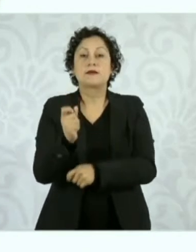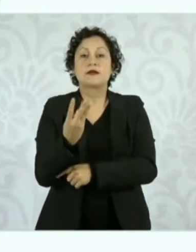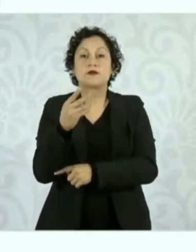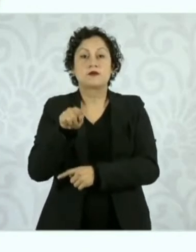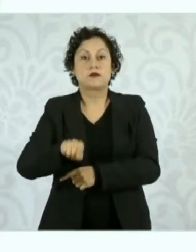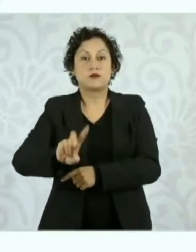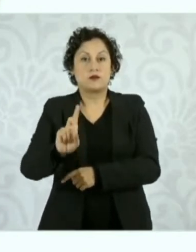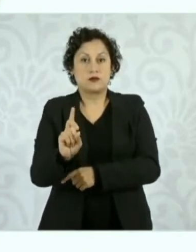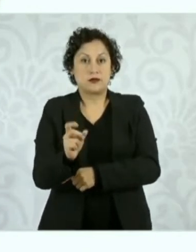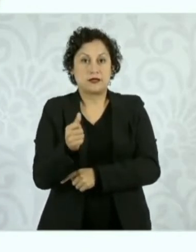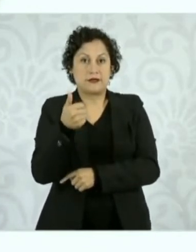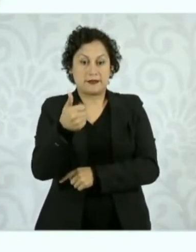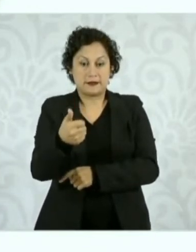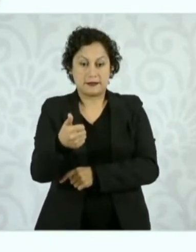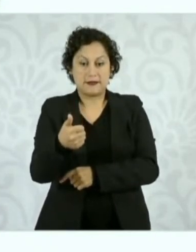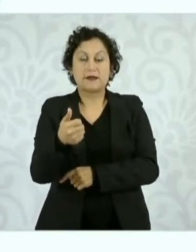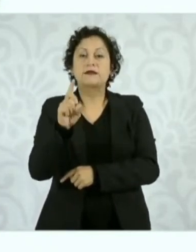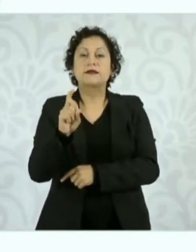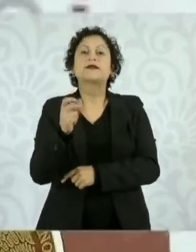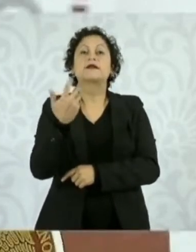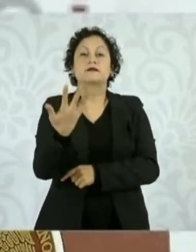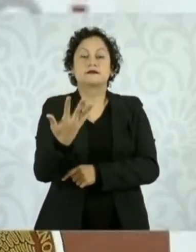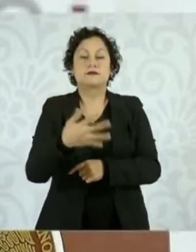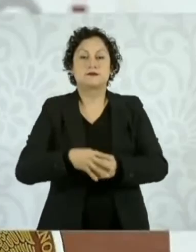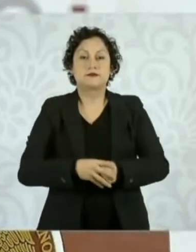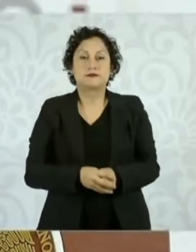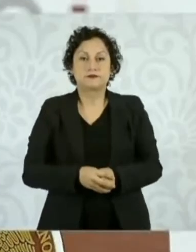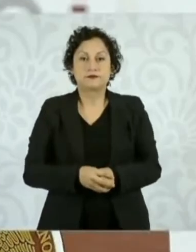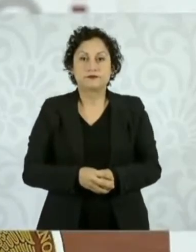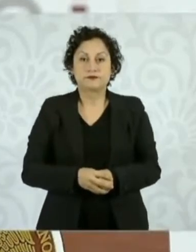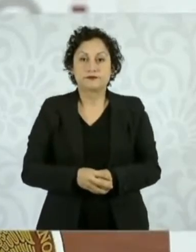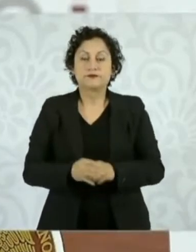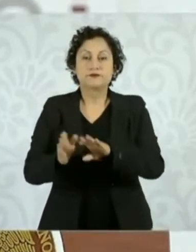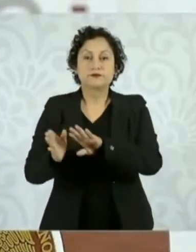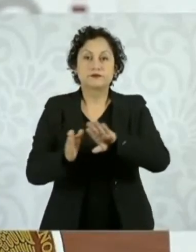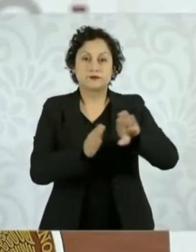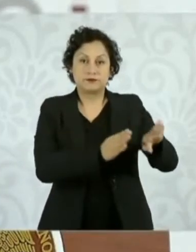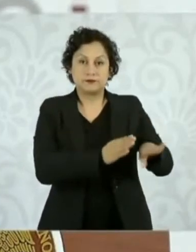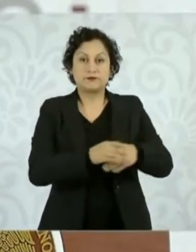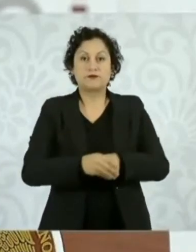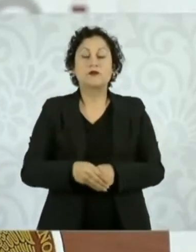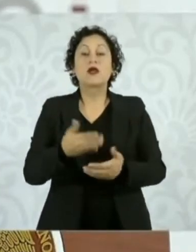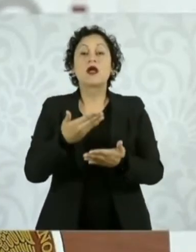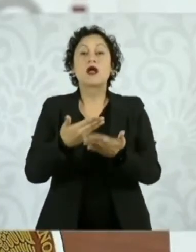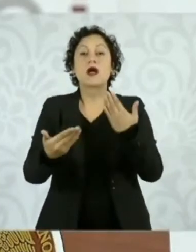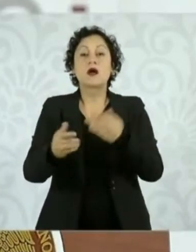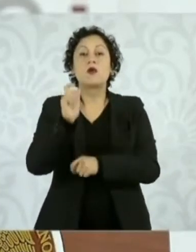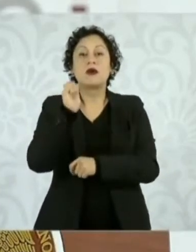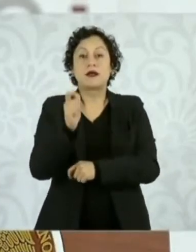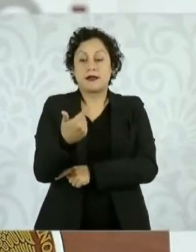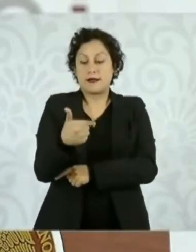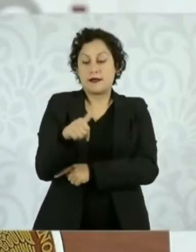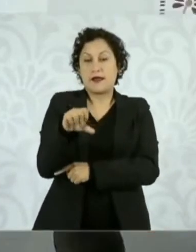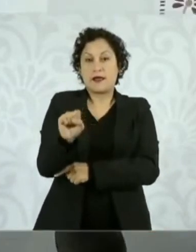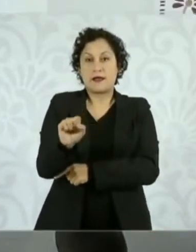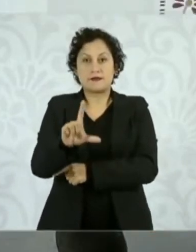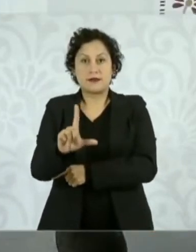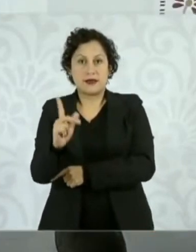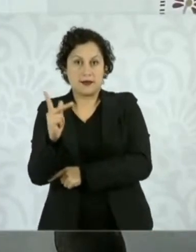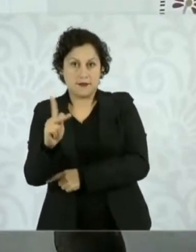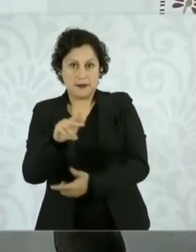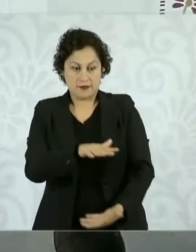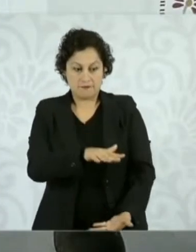con treinta y cinco centavos litro. Con respecto al quién es quién en los precios de gas LP, podemos